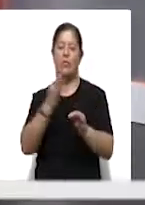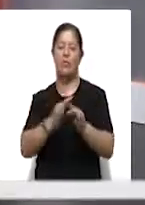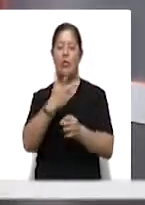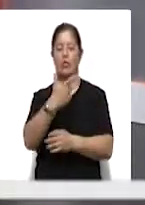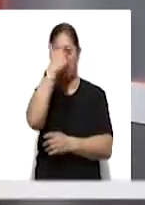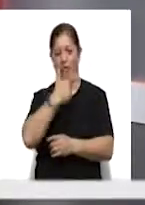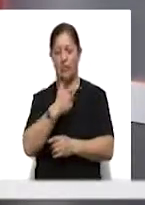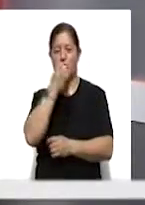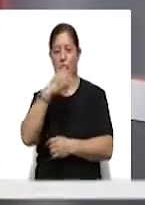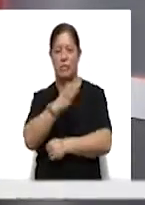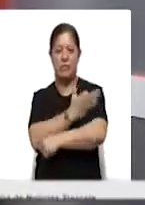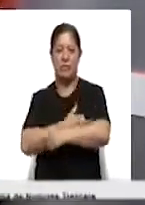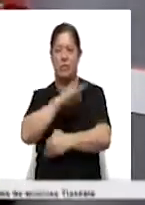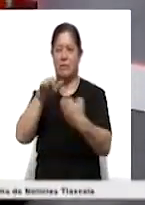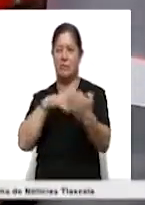todos una excelente tarde.